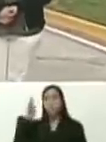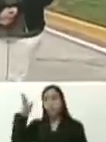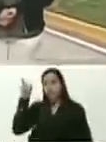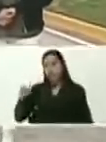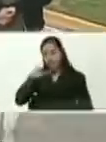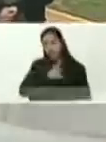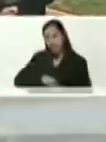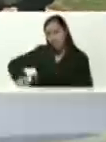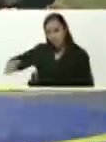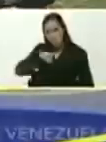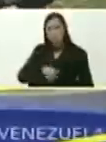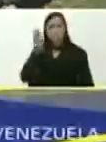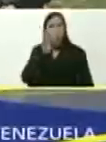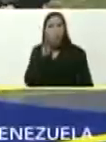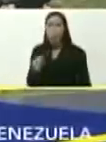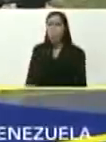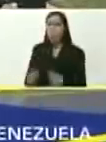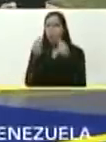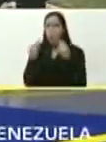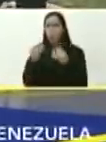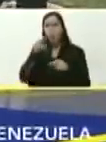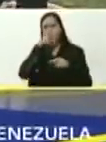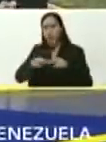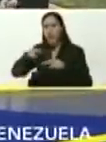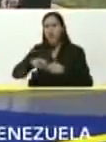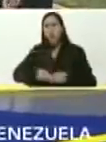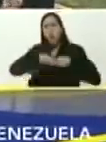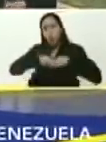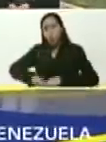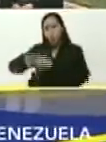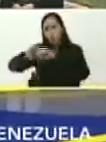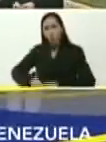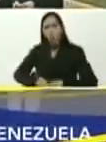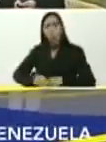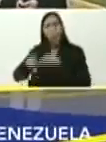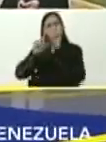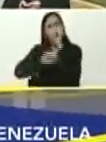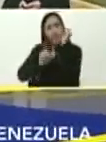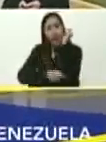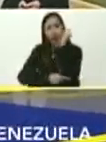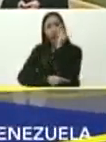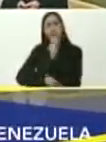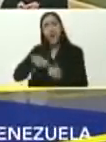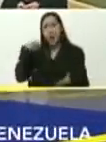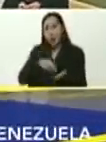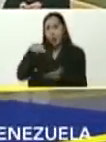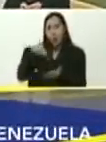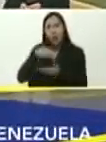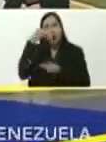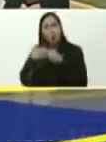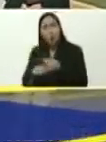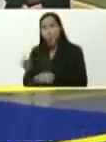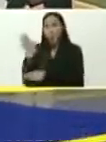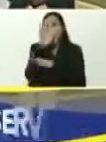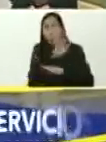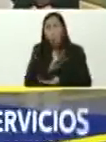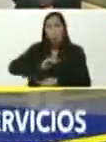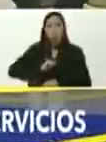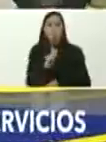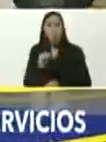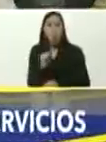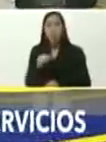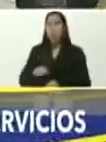en la redoma de Petare, los niños en los columpios, en el parque, corriendo, protegidos por la policía, la